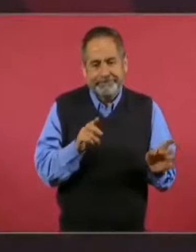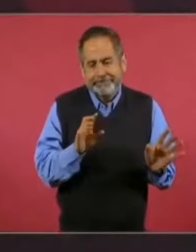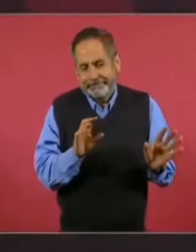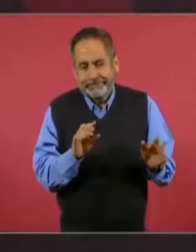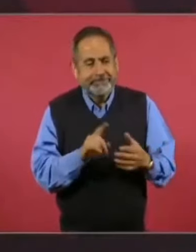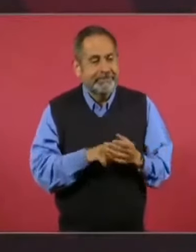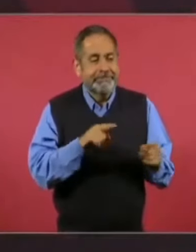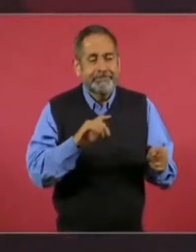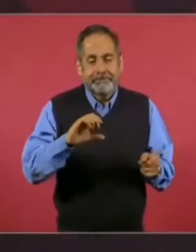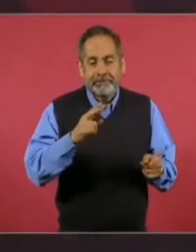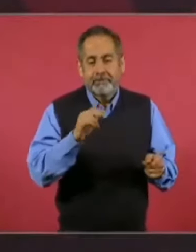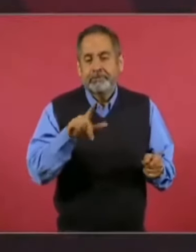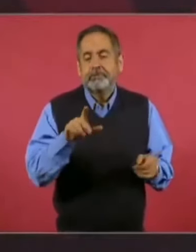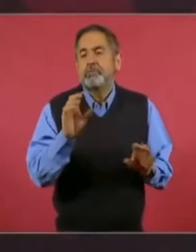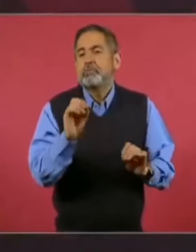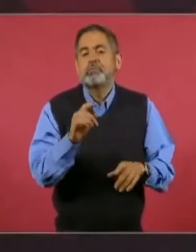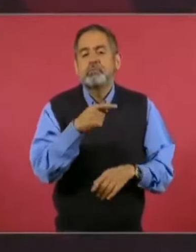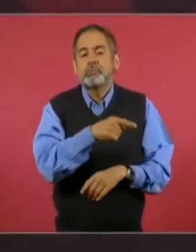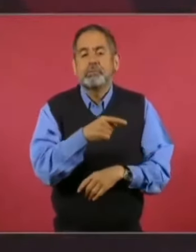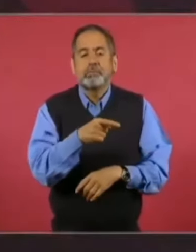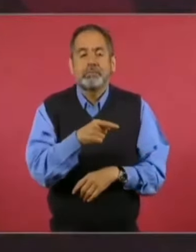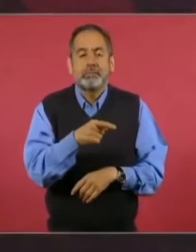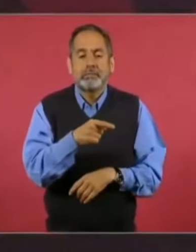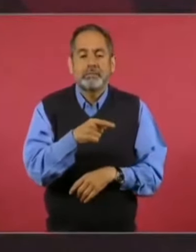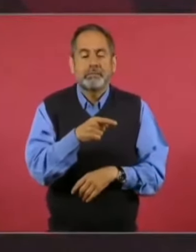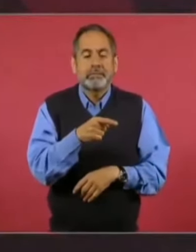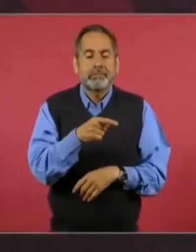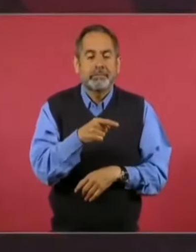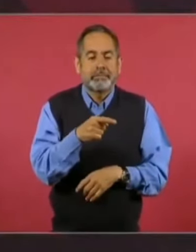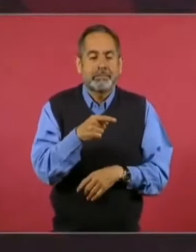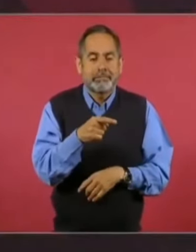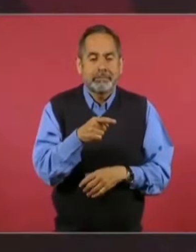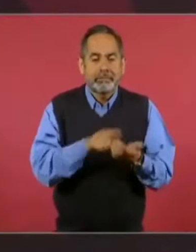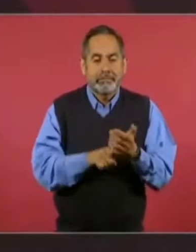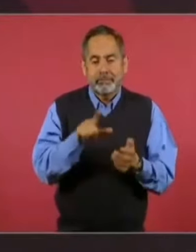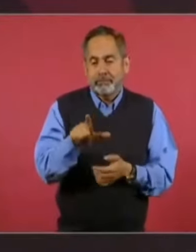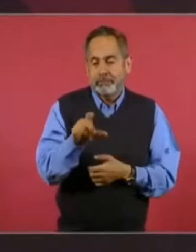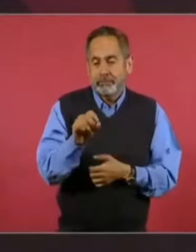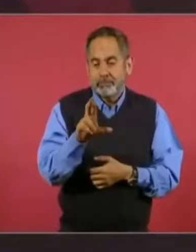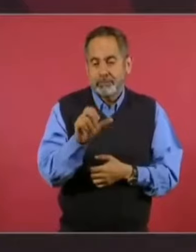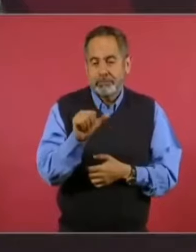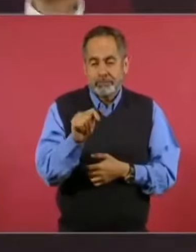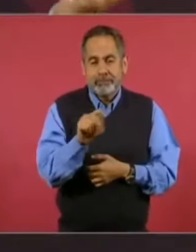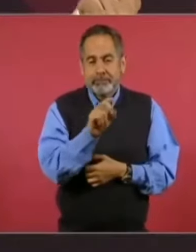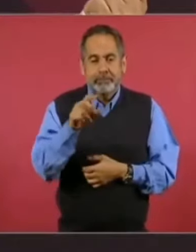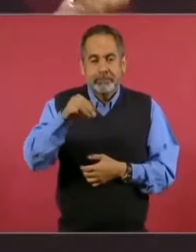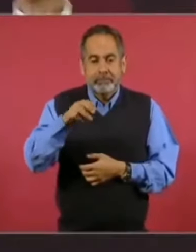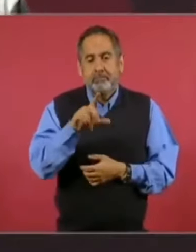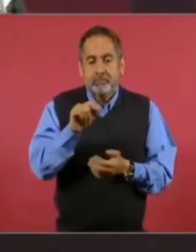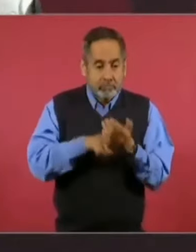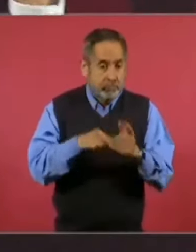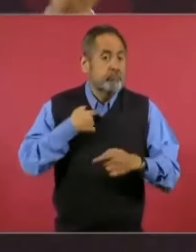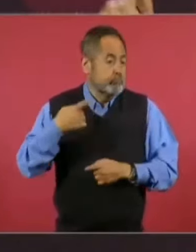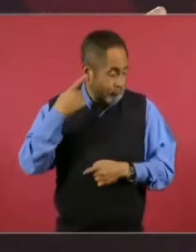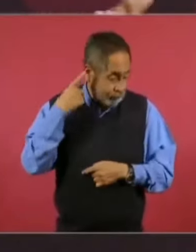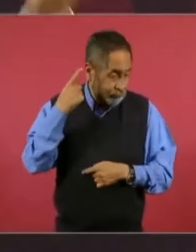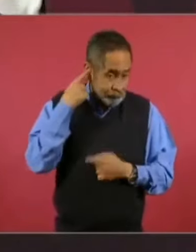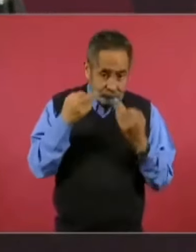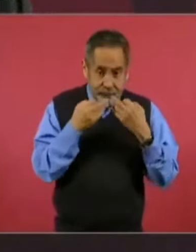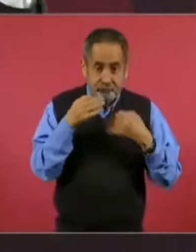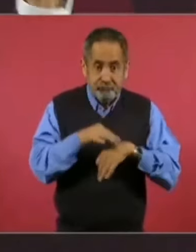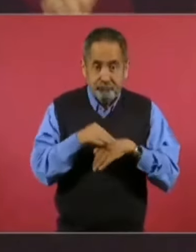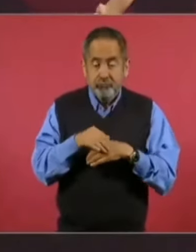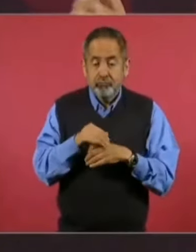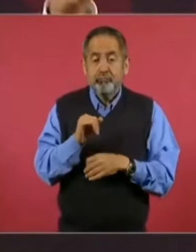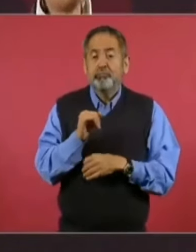o Lore de Mola, ese hasta lo escuché yo, iba yo a